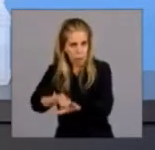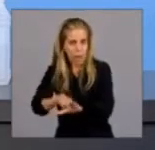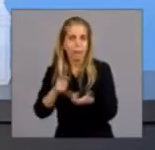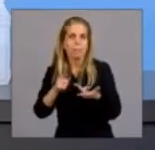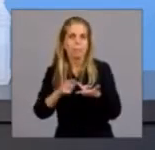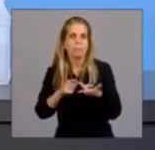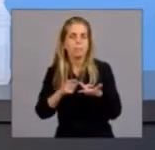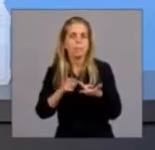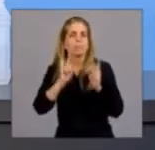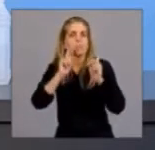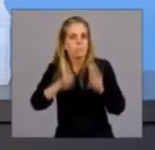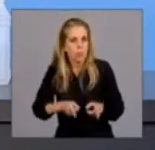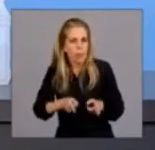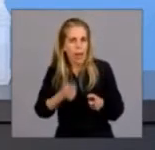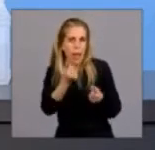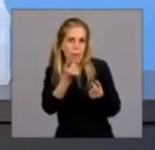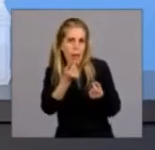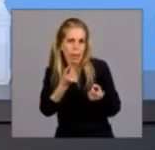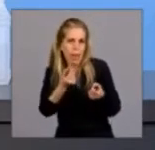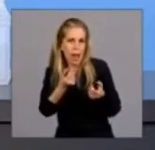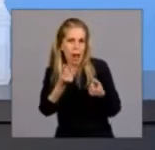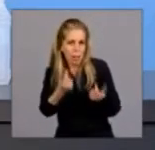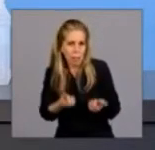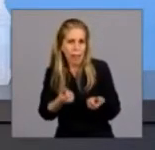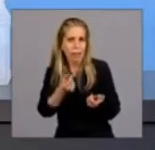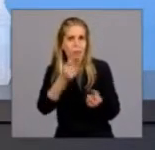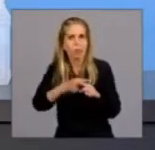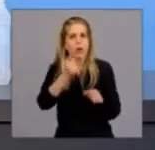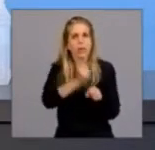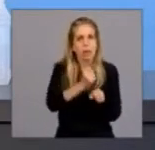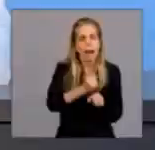la asignación por el trabajo y la producción.